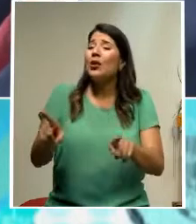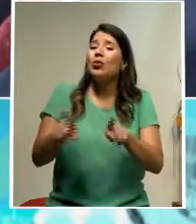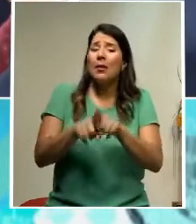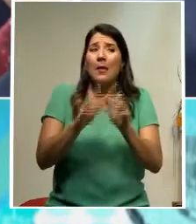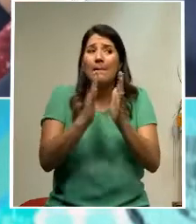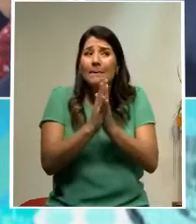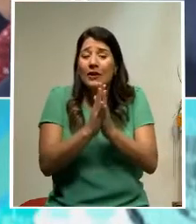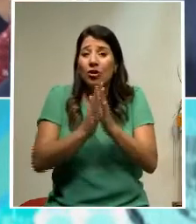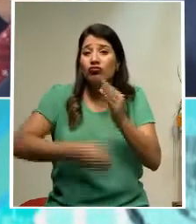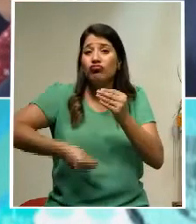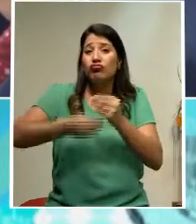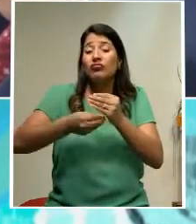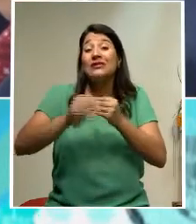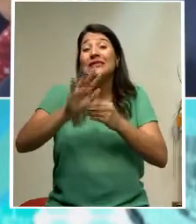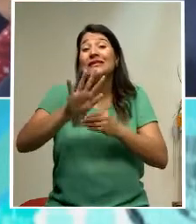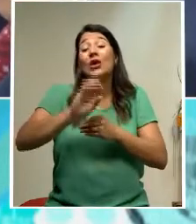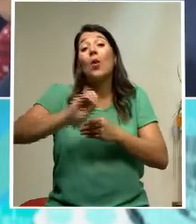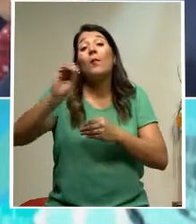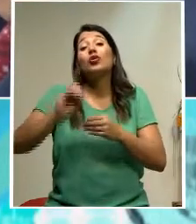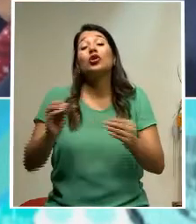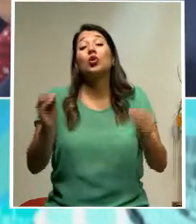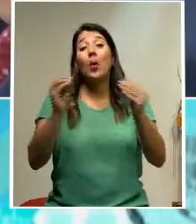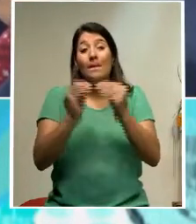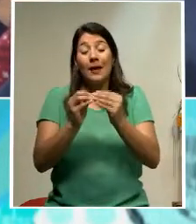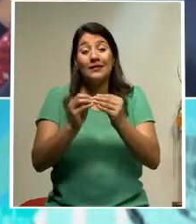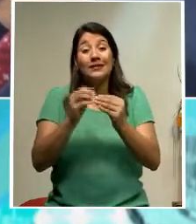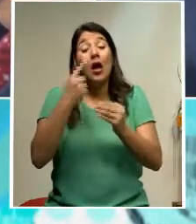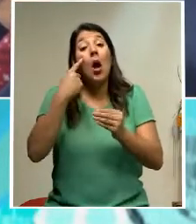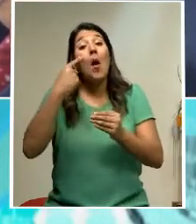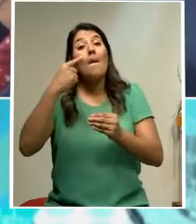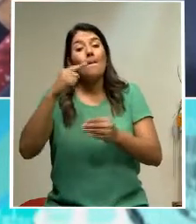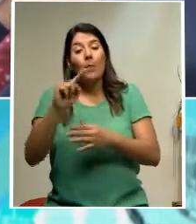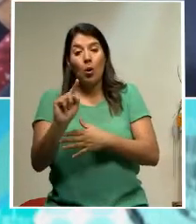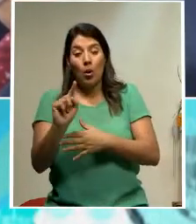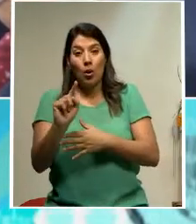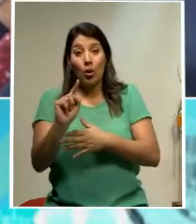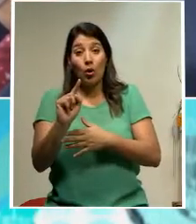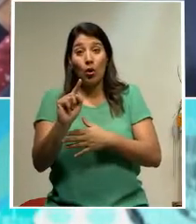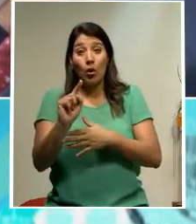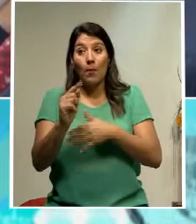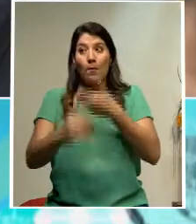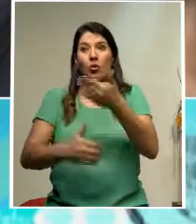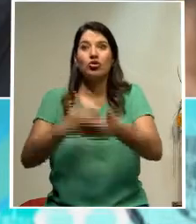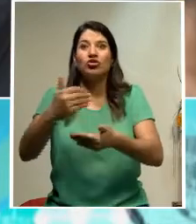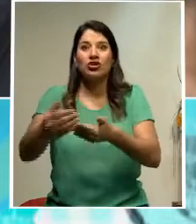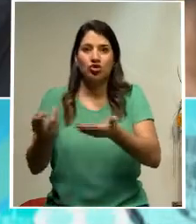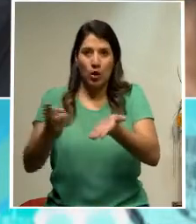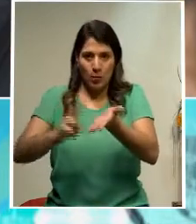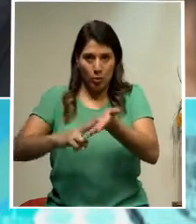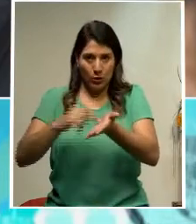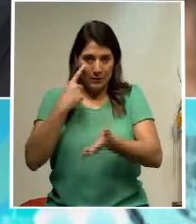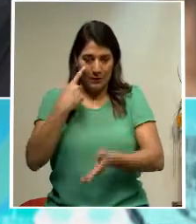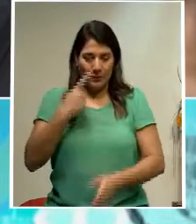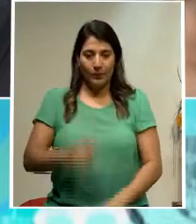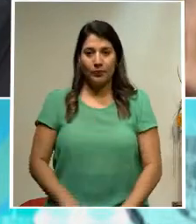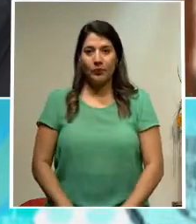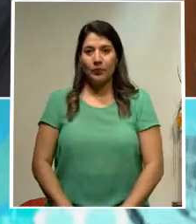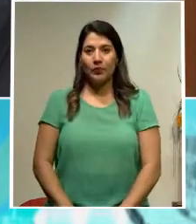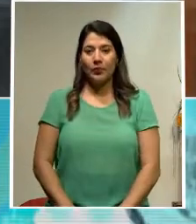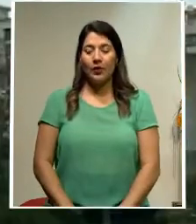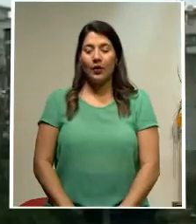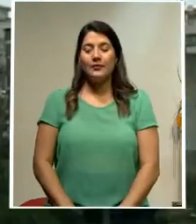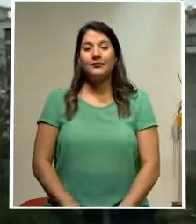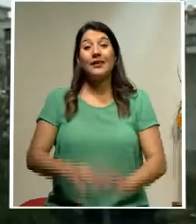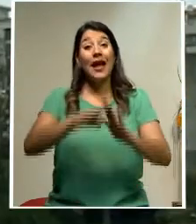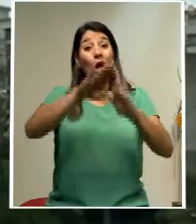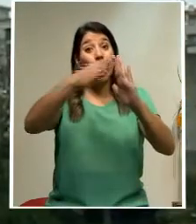% que ganaran ellos por el pago o el proceso de las multas. Veamos la siguiente nota. La